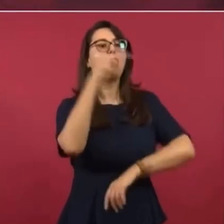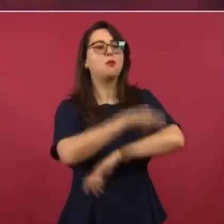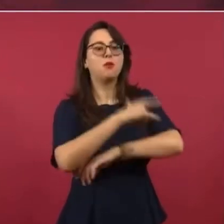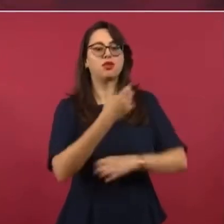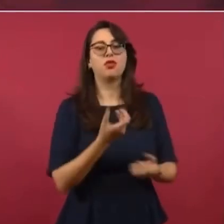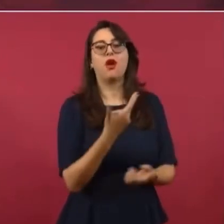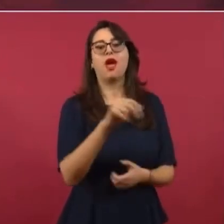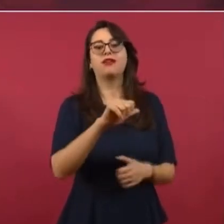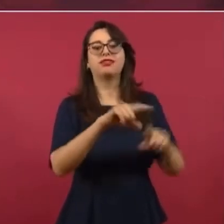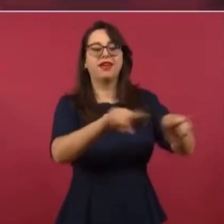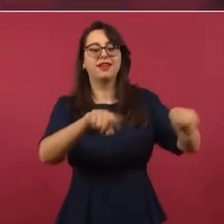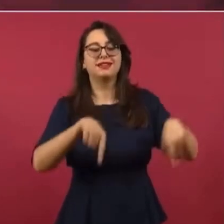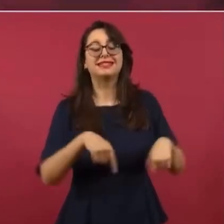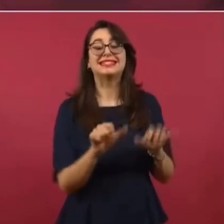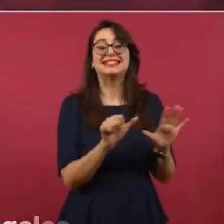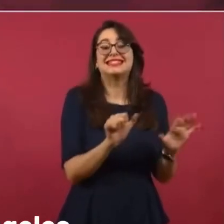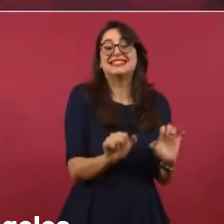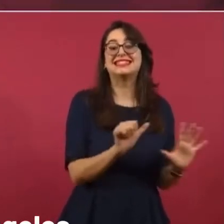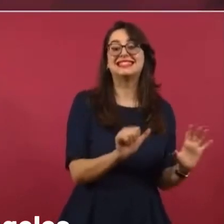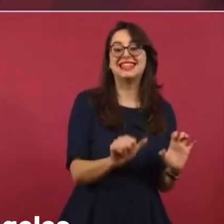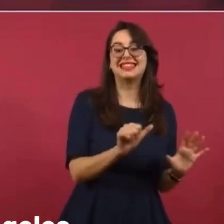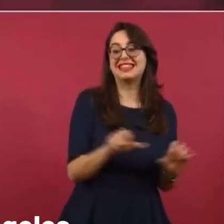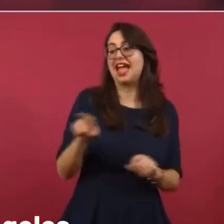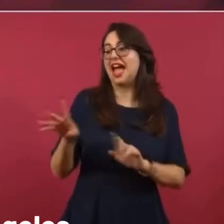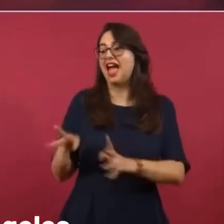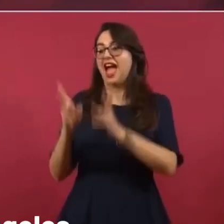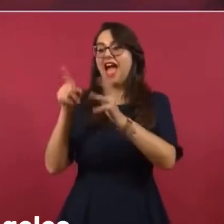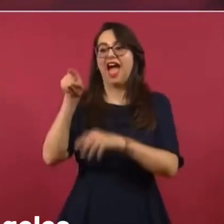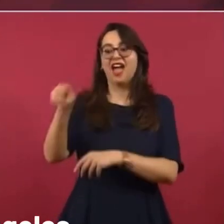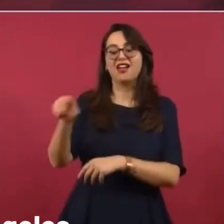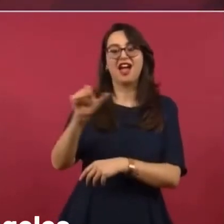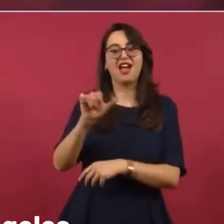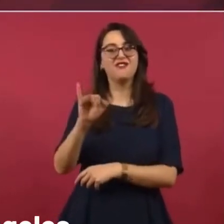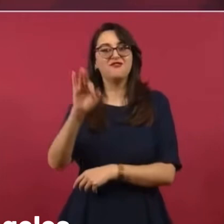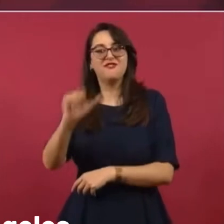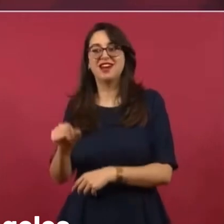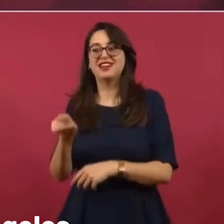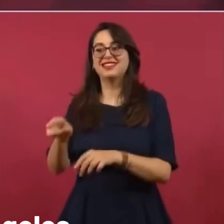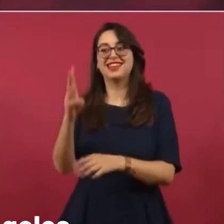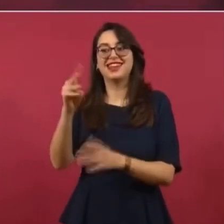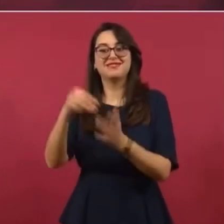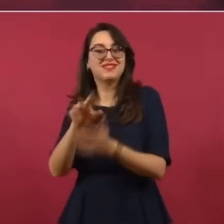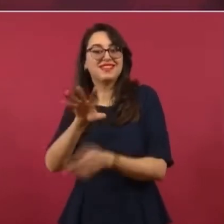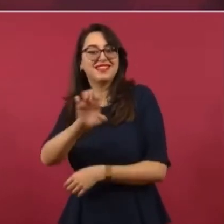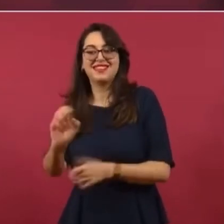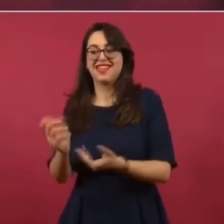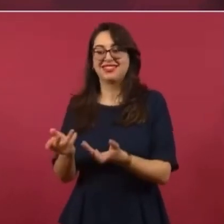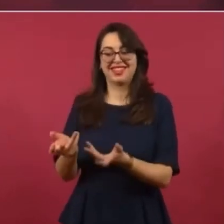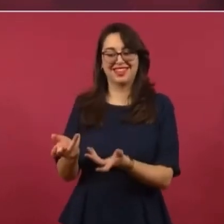Bueno, las tierras para ampliar el aeropuerto Felipe Ángeles,